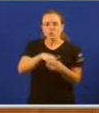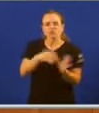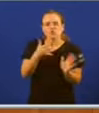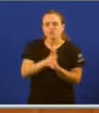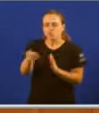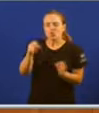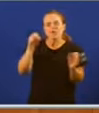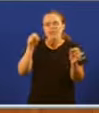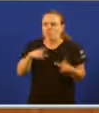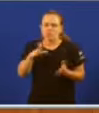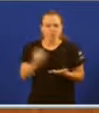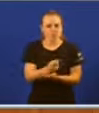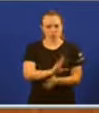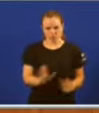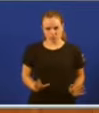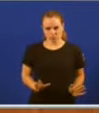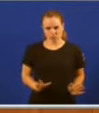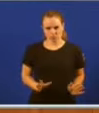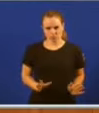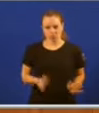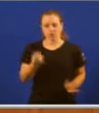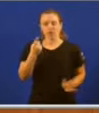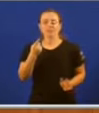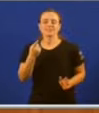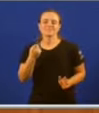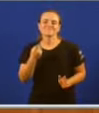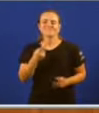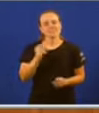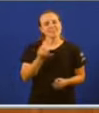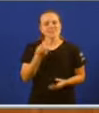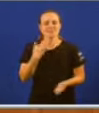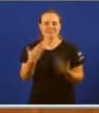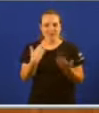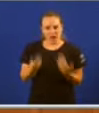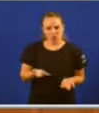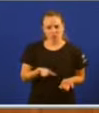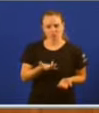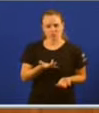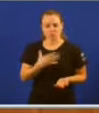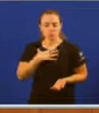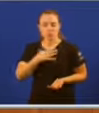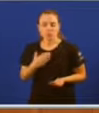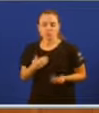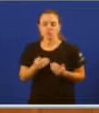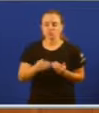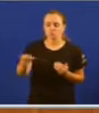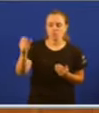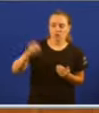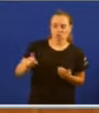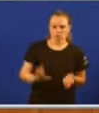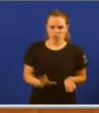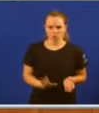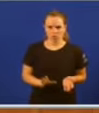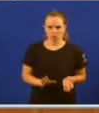en todo. E en algún momento, se a democracia e diálogo, señor Feijó, en algún momento vostedes non terán razón ou é vostedes,